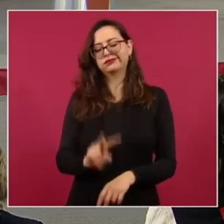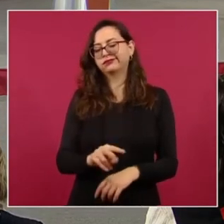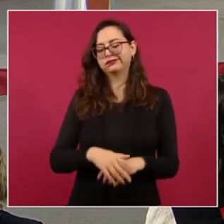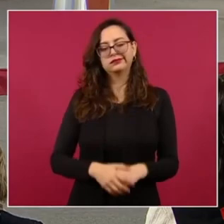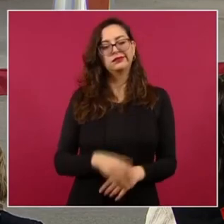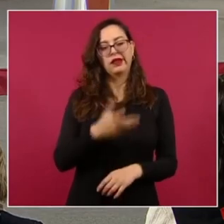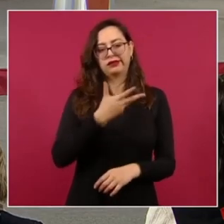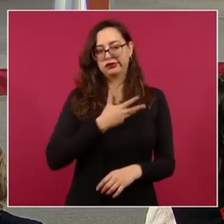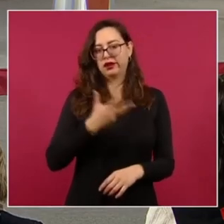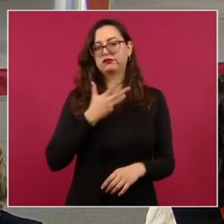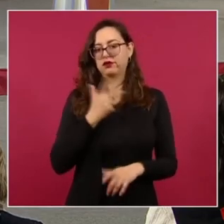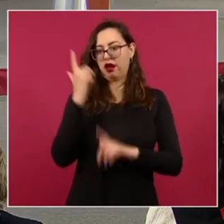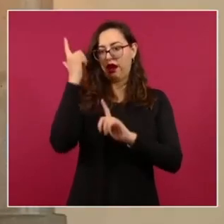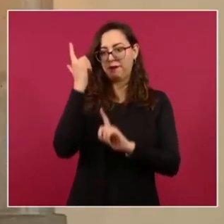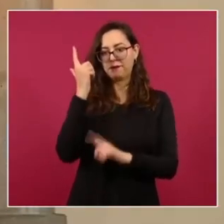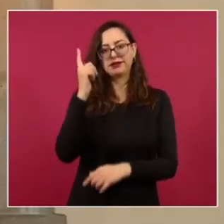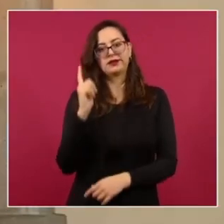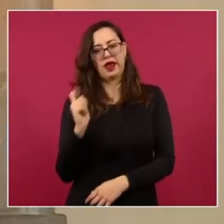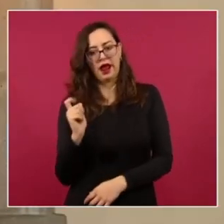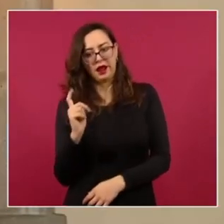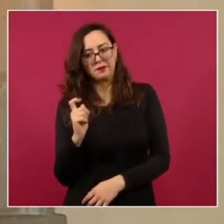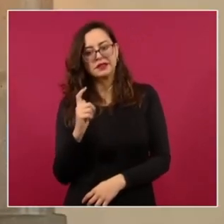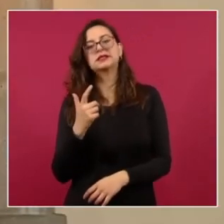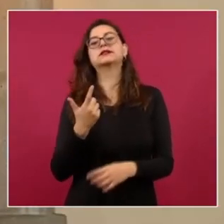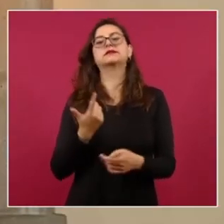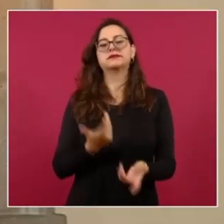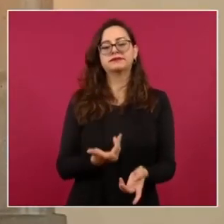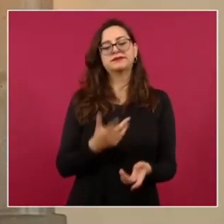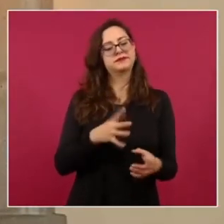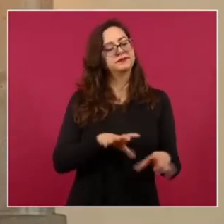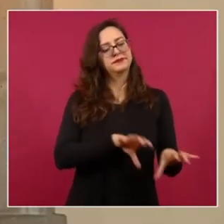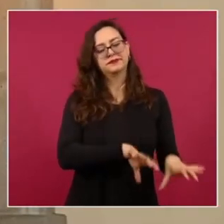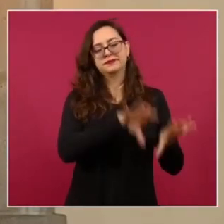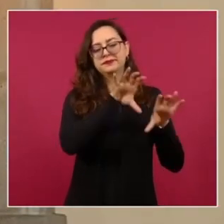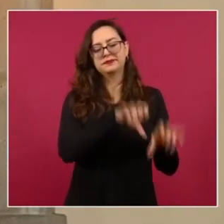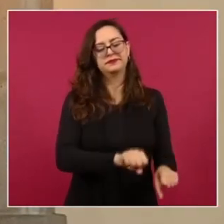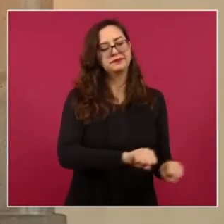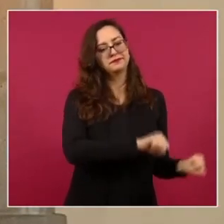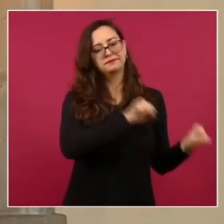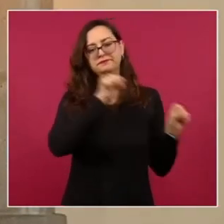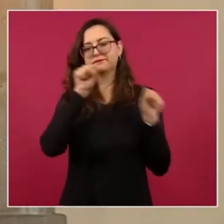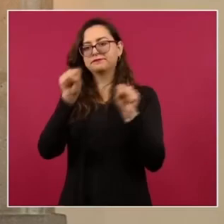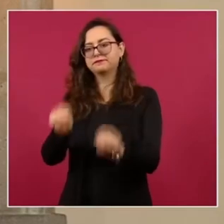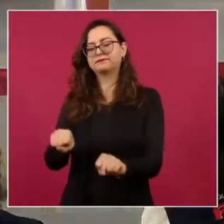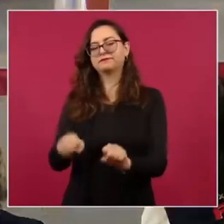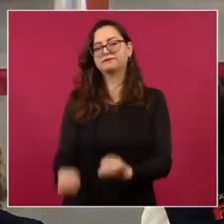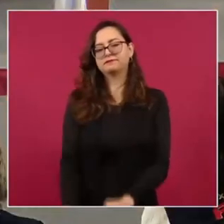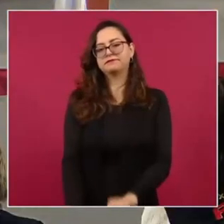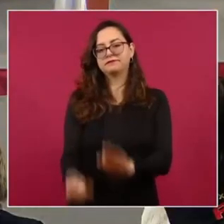armas cortas y se presentó ante la Fiscalía General de la República. Siguiente.